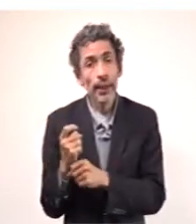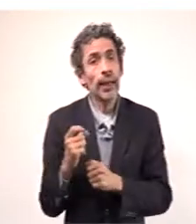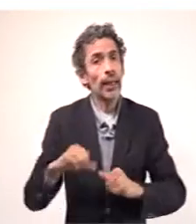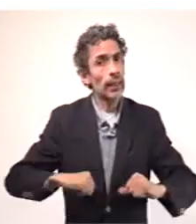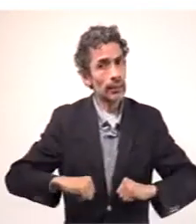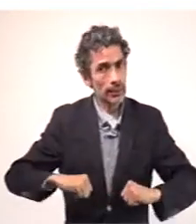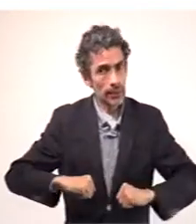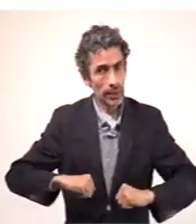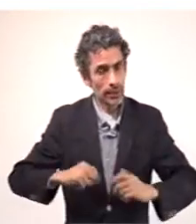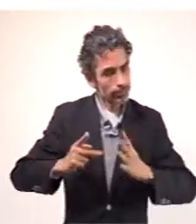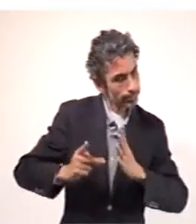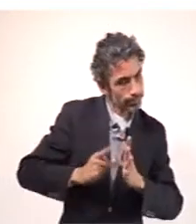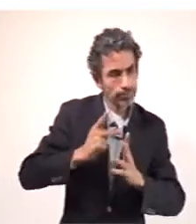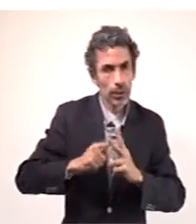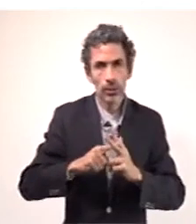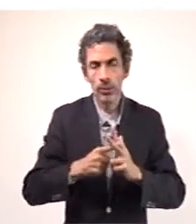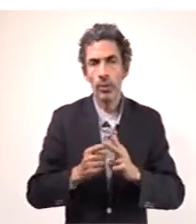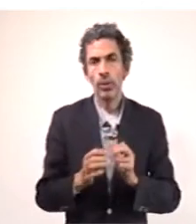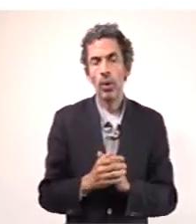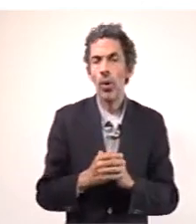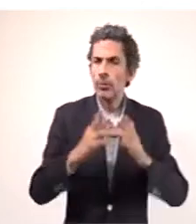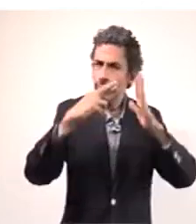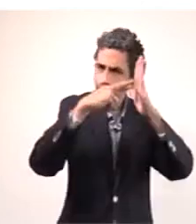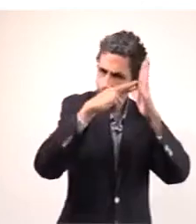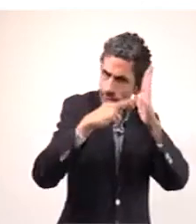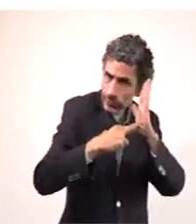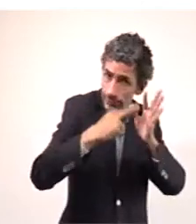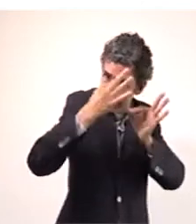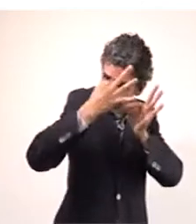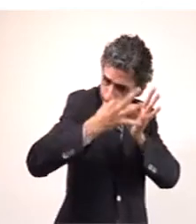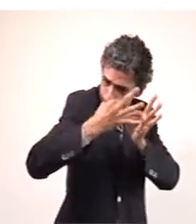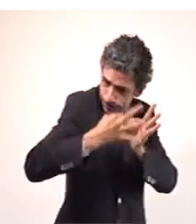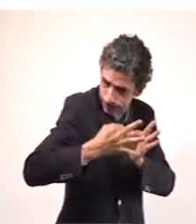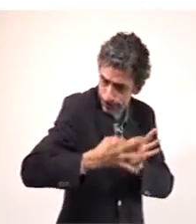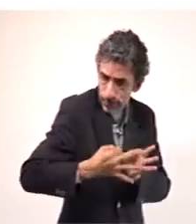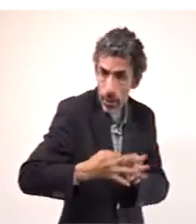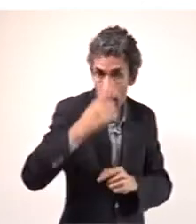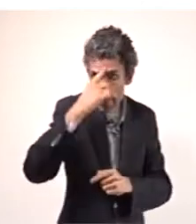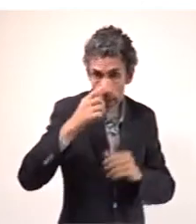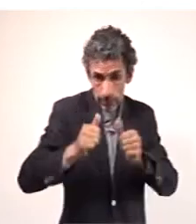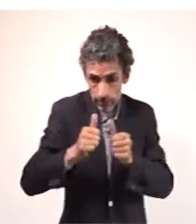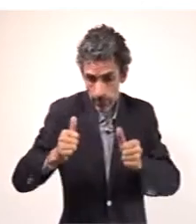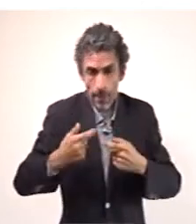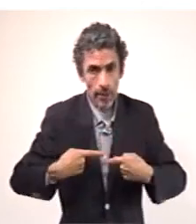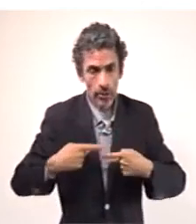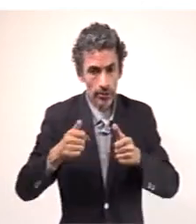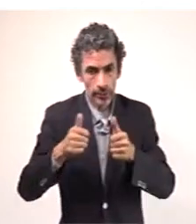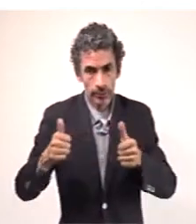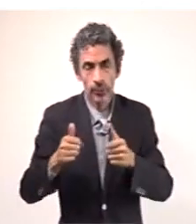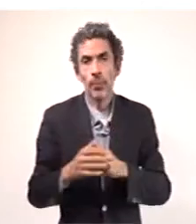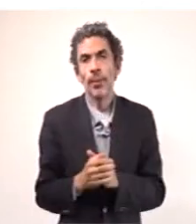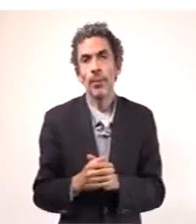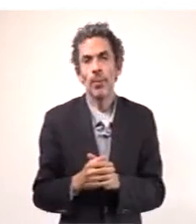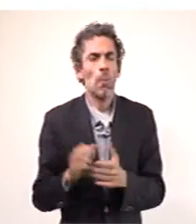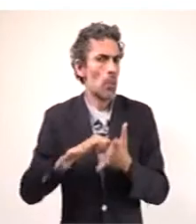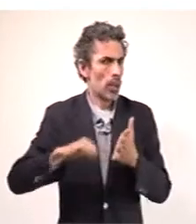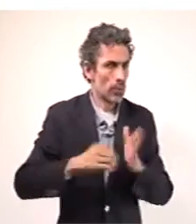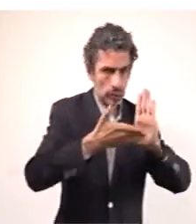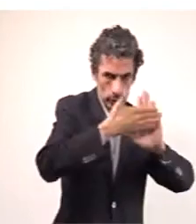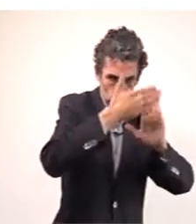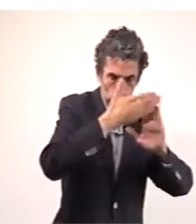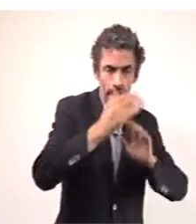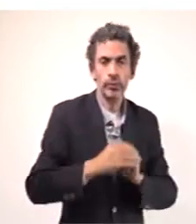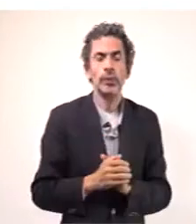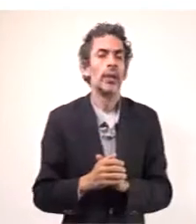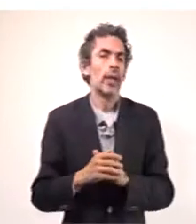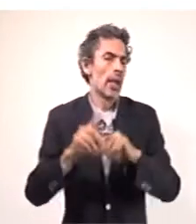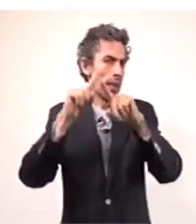reinician algunas actividades con protocolos estrictos de sana distancia, como la construcción